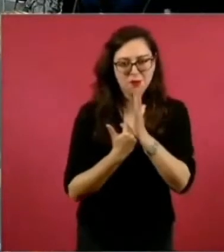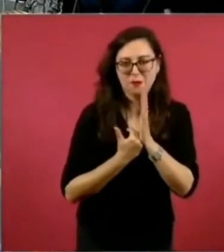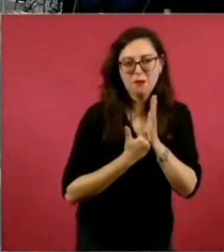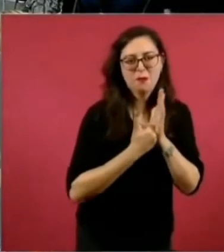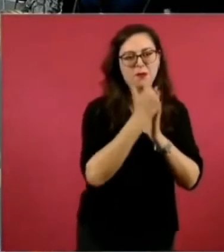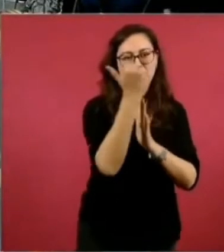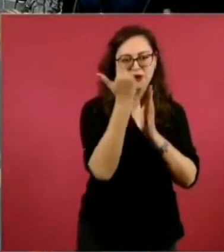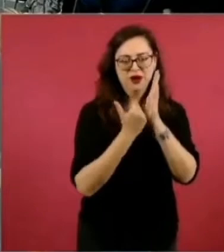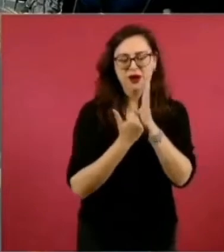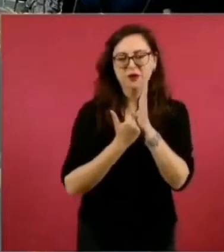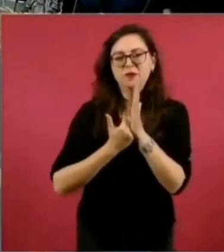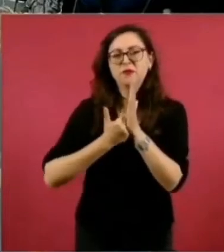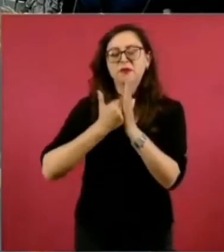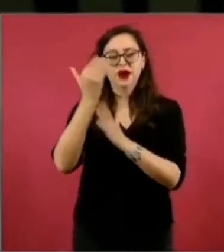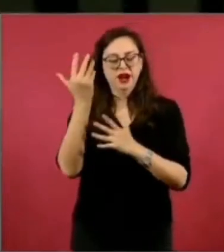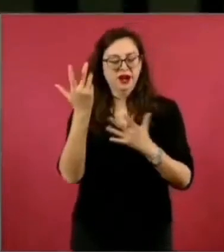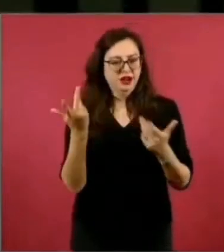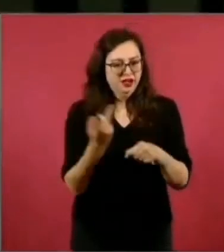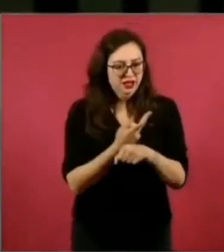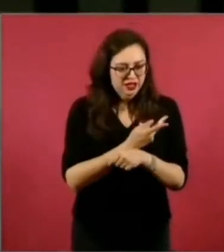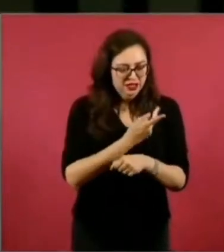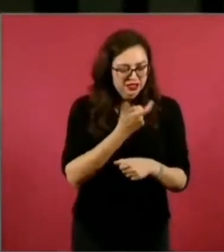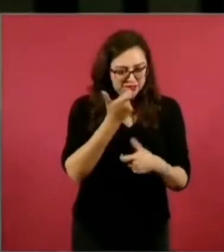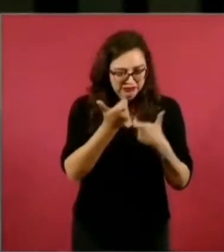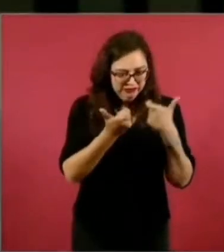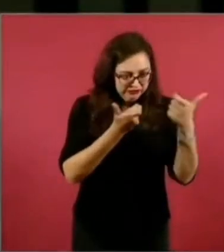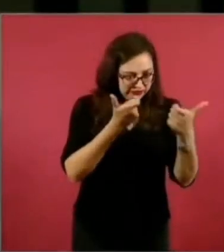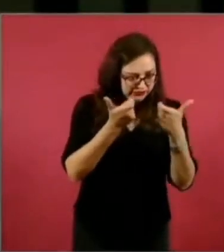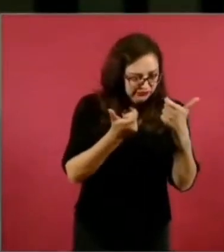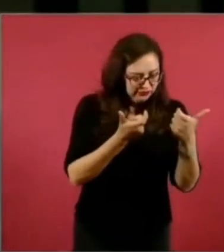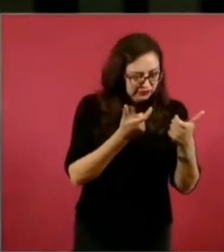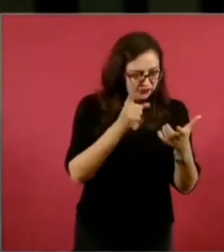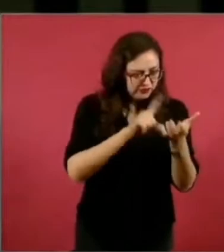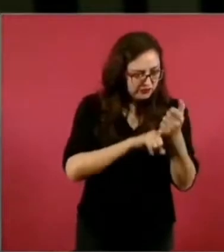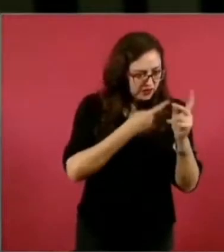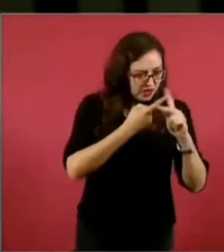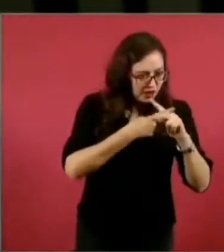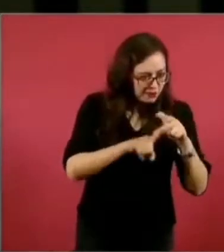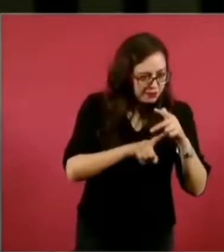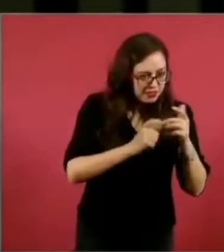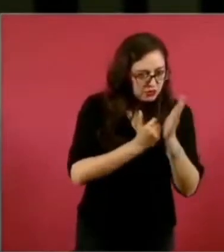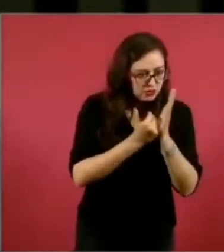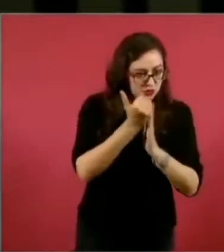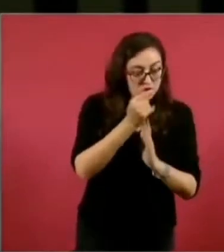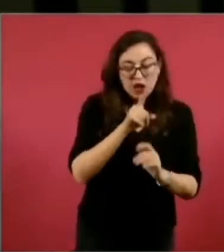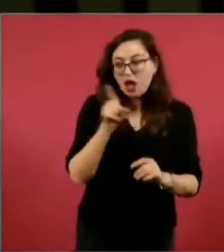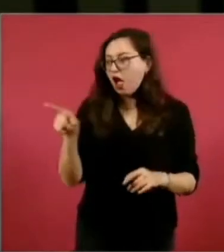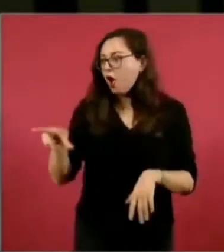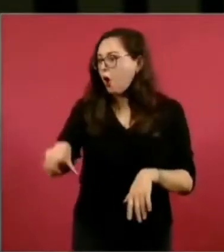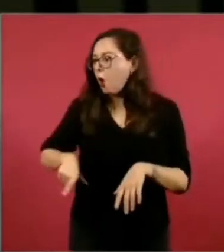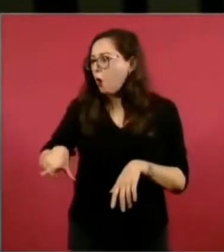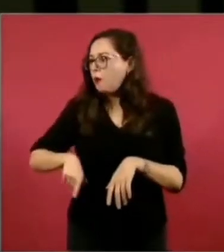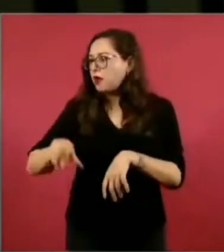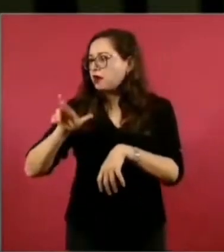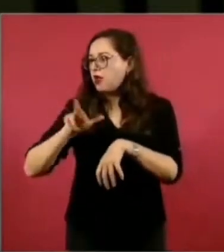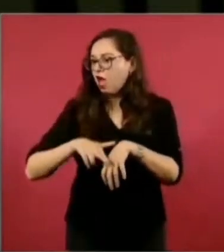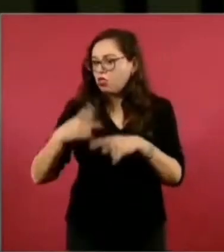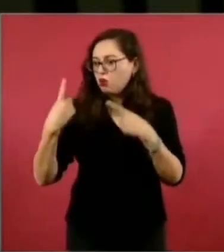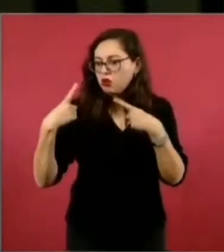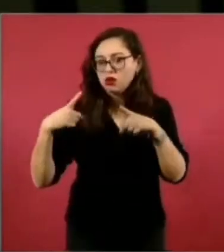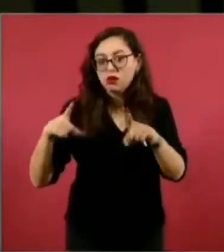precisamente, más de la mitad de estos recursos a partir de que él comenzó como gobernador. También, bueno, la